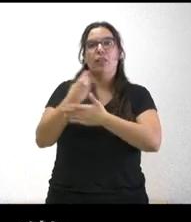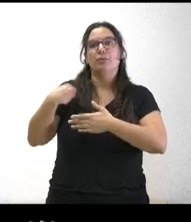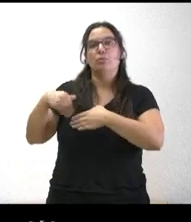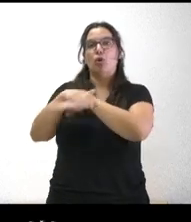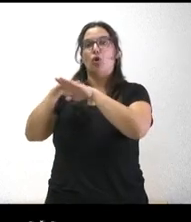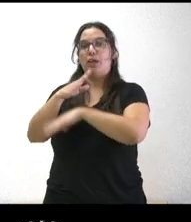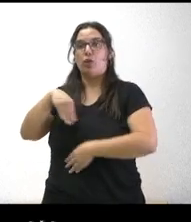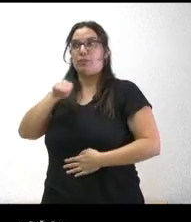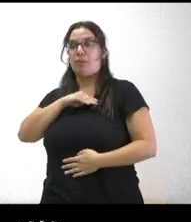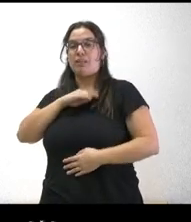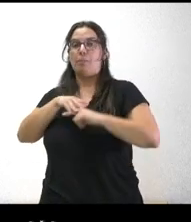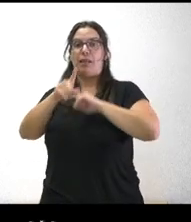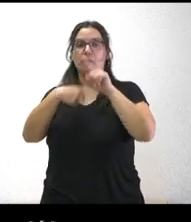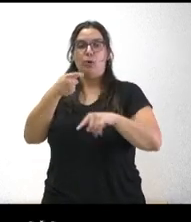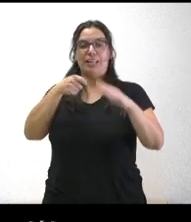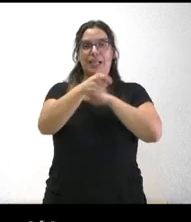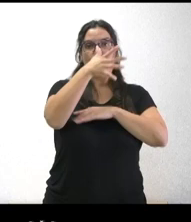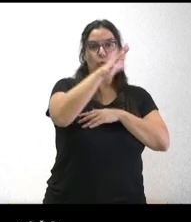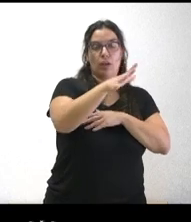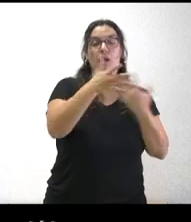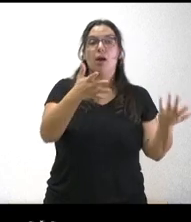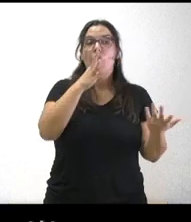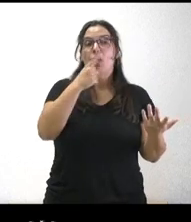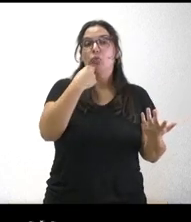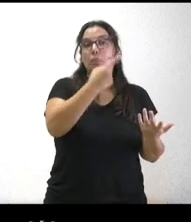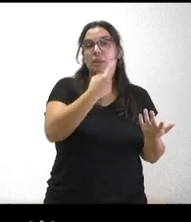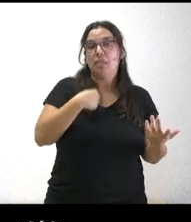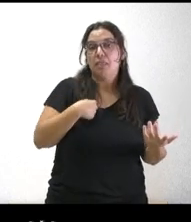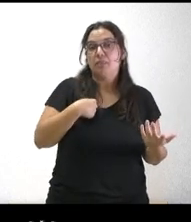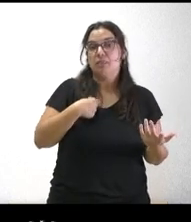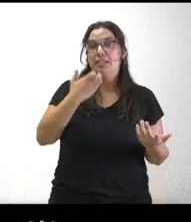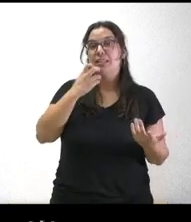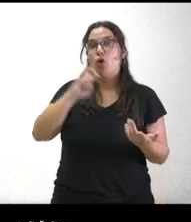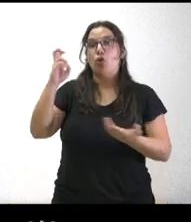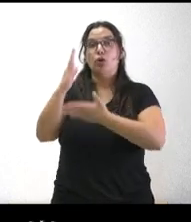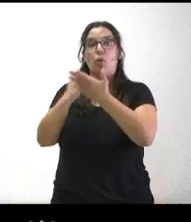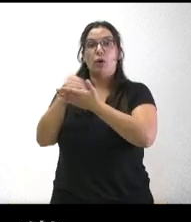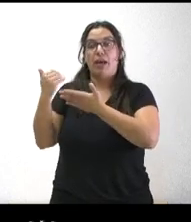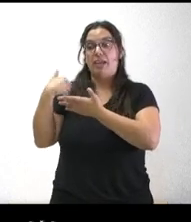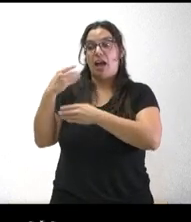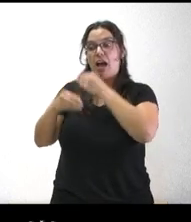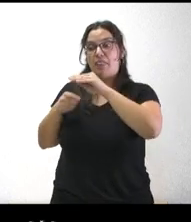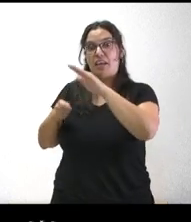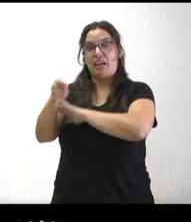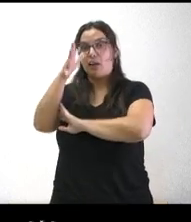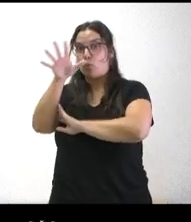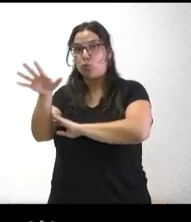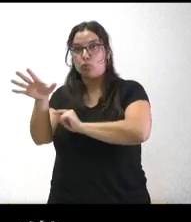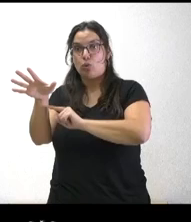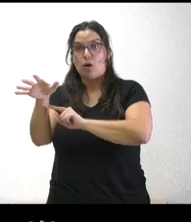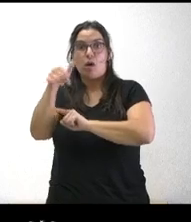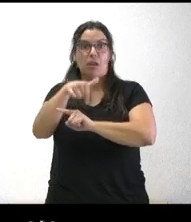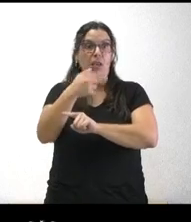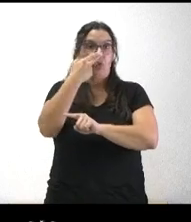recurrirlas pero si ahora usted nos dice que cuando recurre una si ya recurre una comunidad no